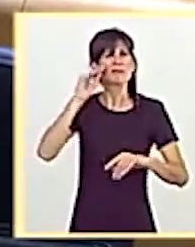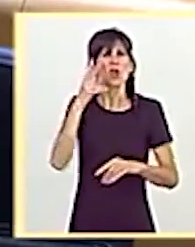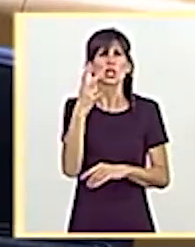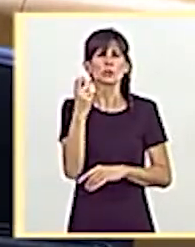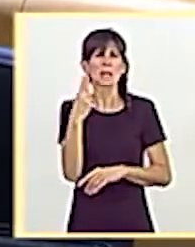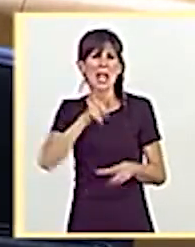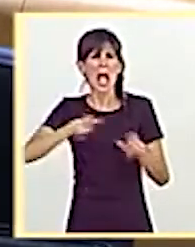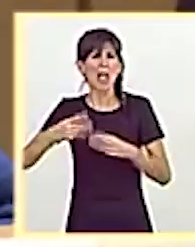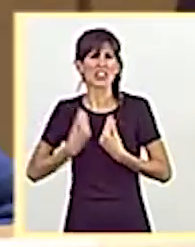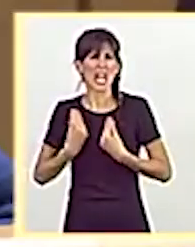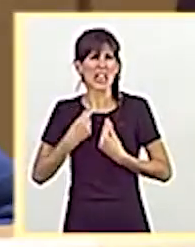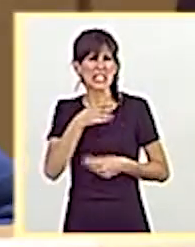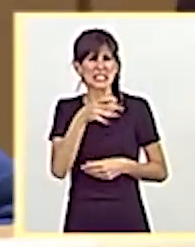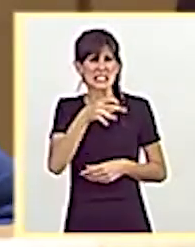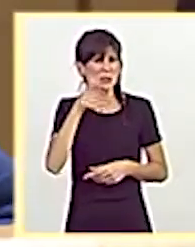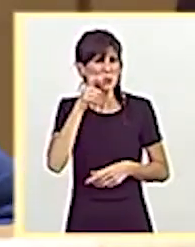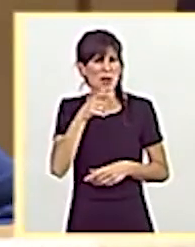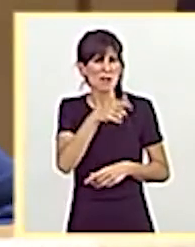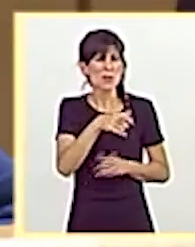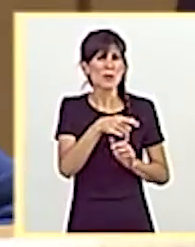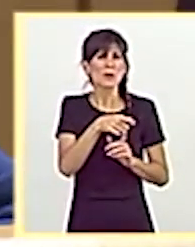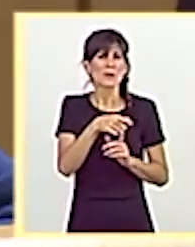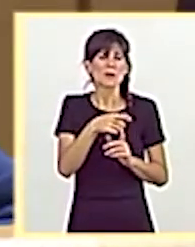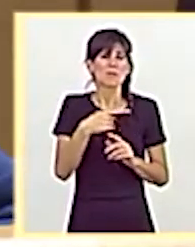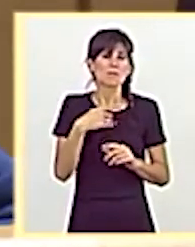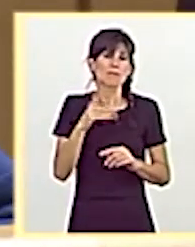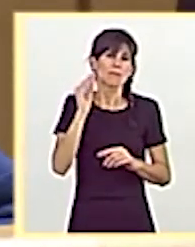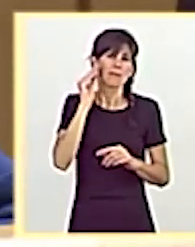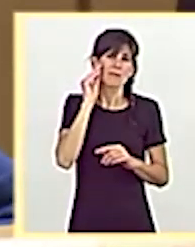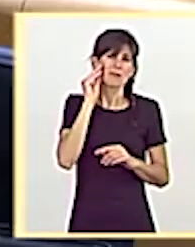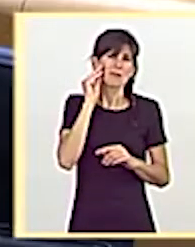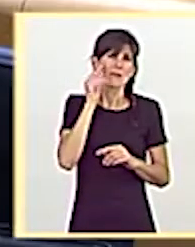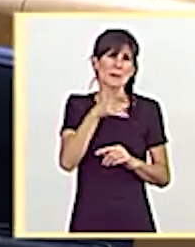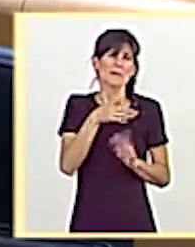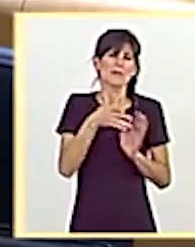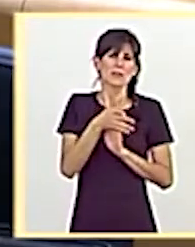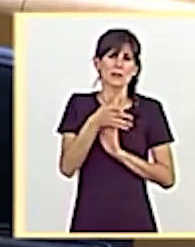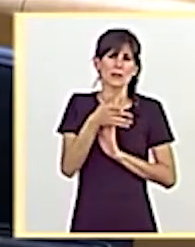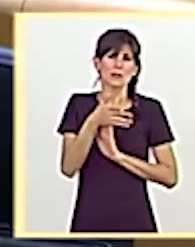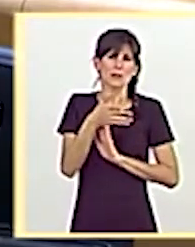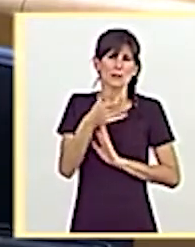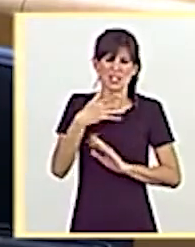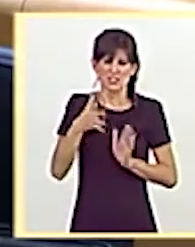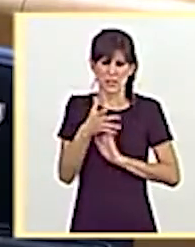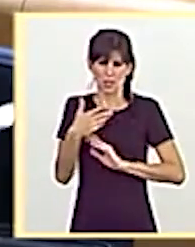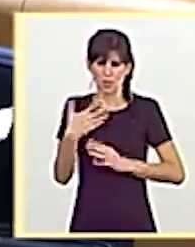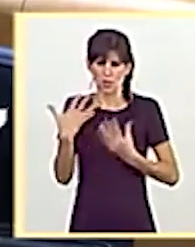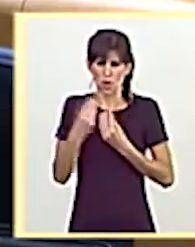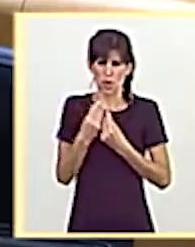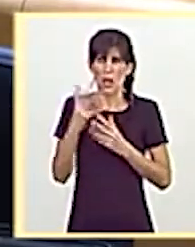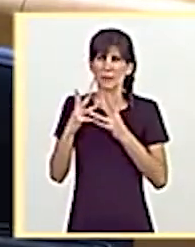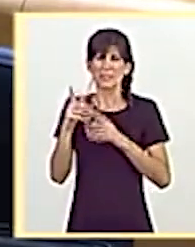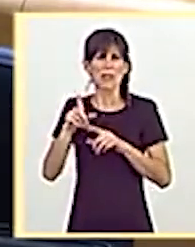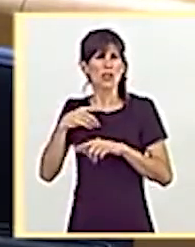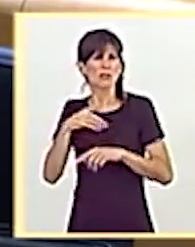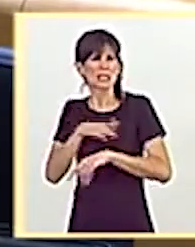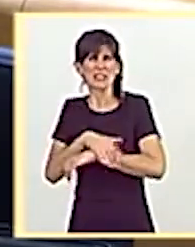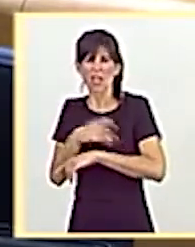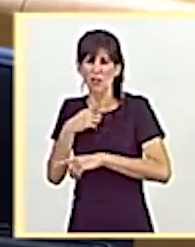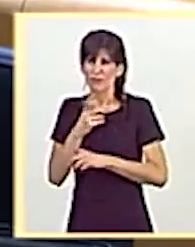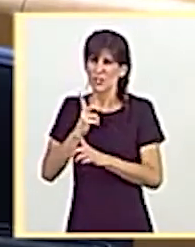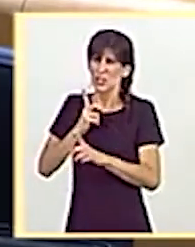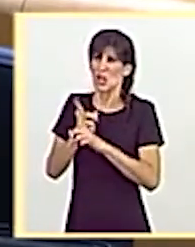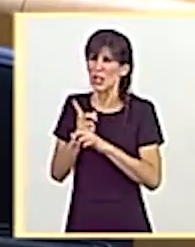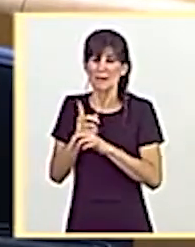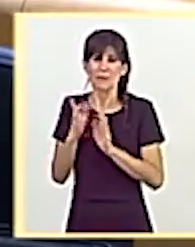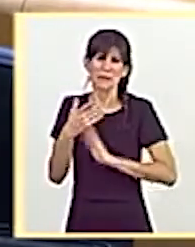mil habitantes o por ahí, pues me parece que no tiene ninguna proporción este pulso con la Administración del Estado. Por lo tanto, yo lo que le